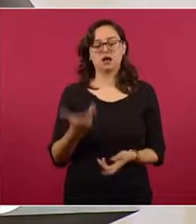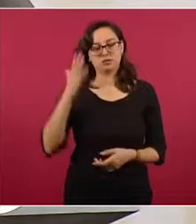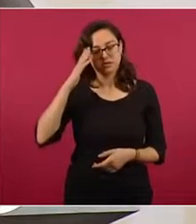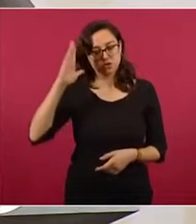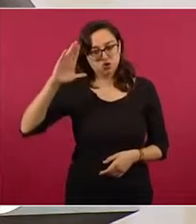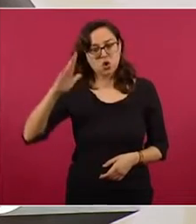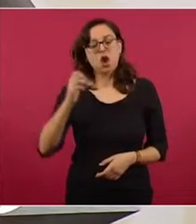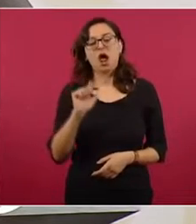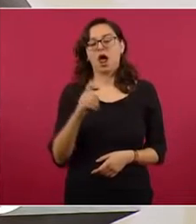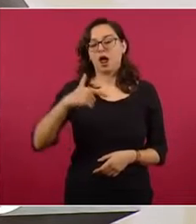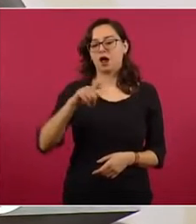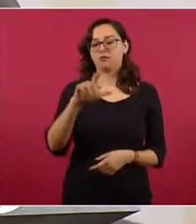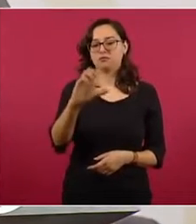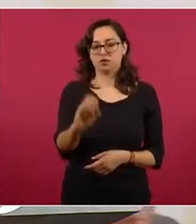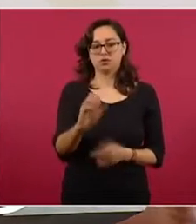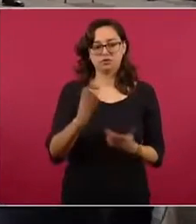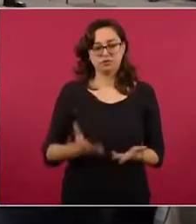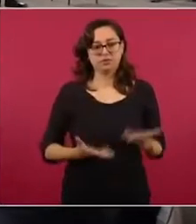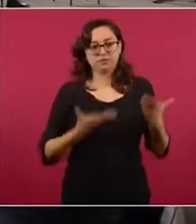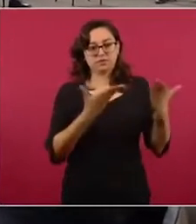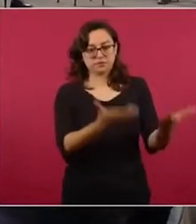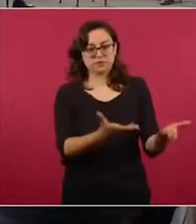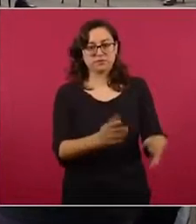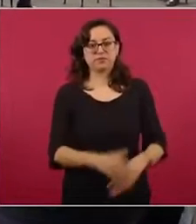Andrés Manuel López Obrador.